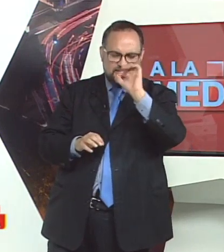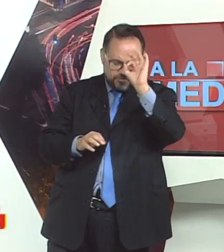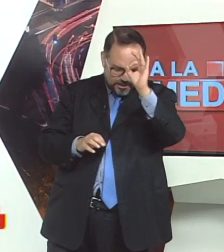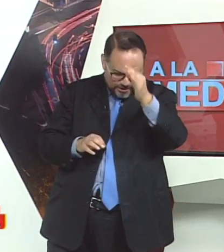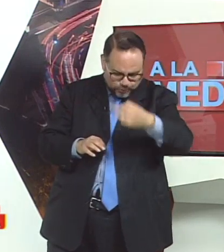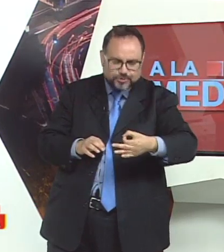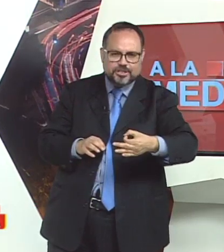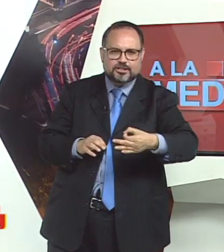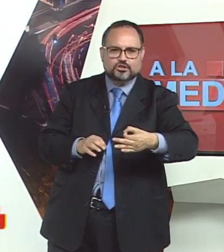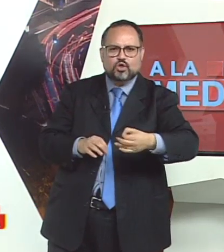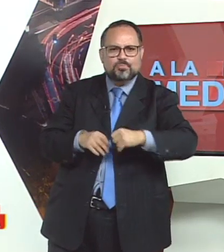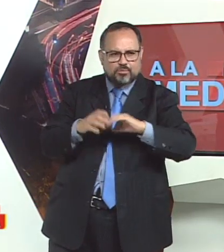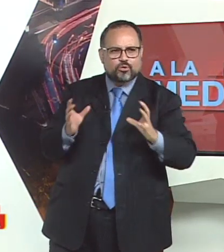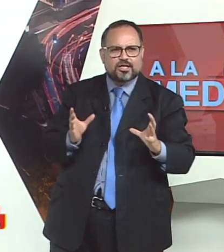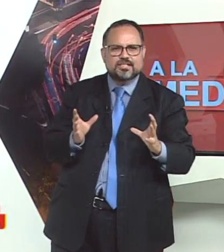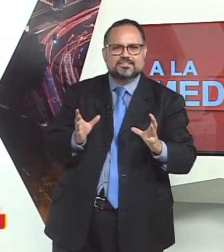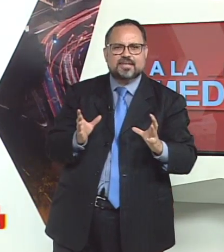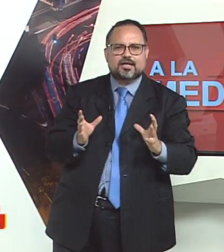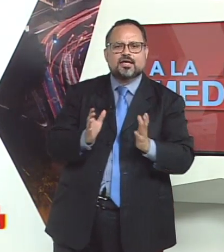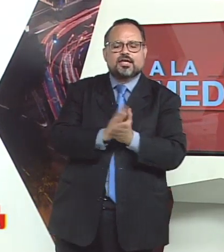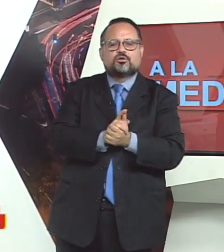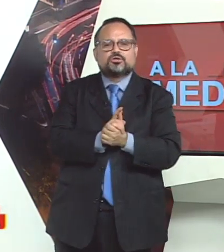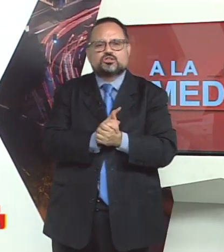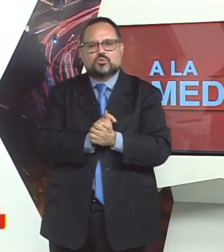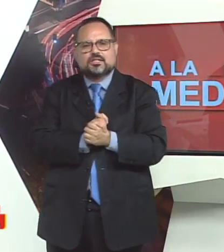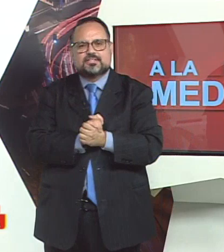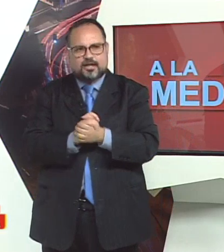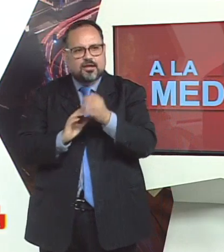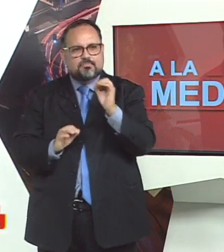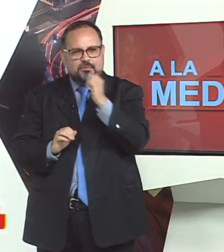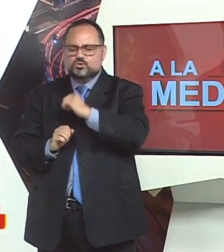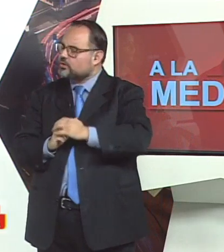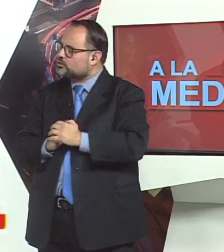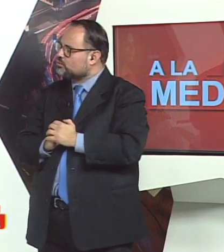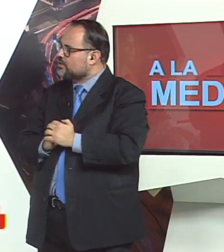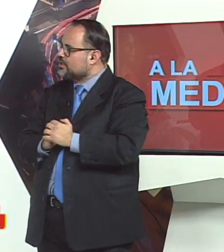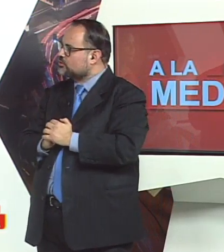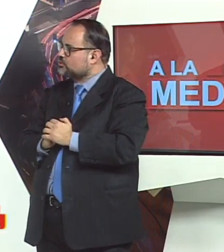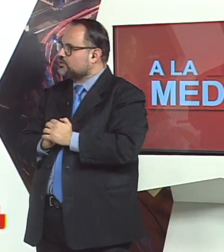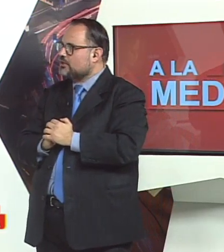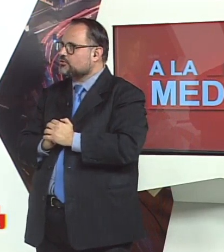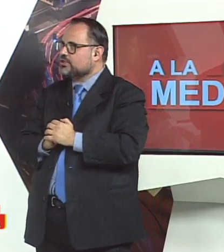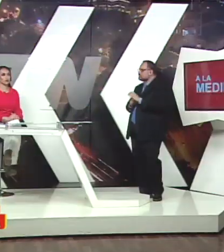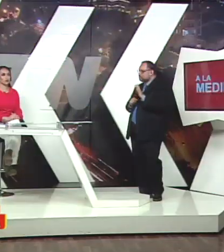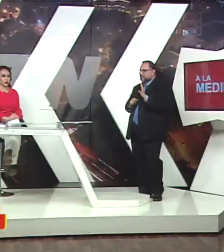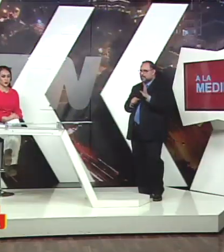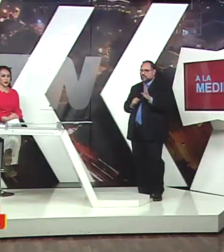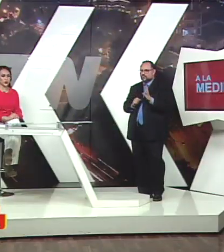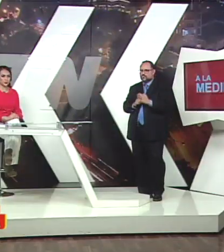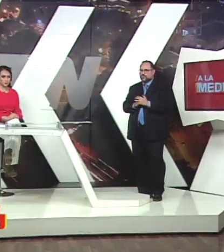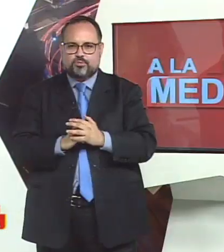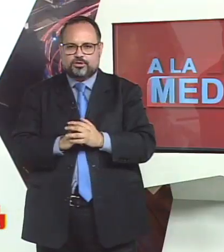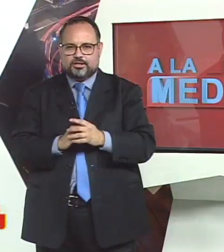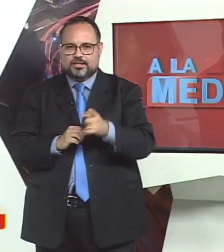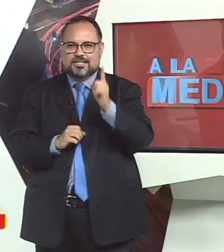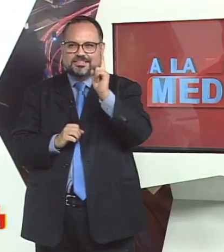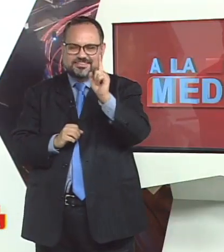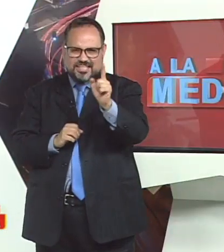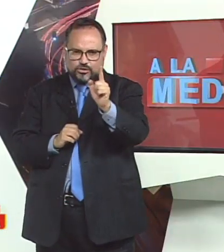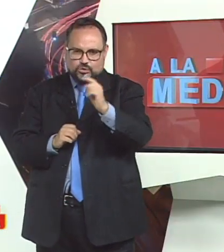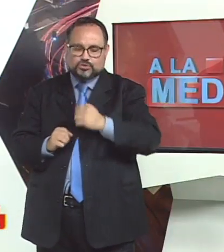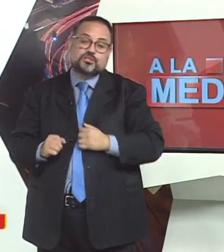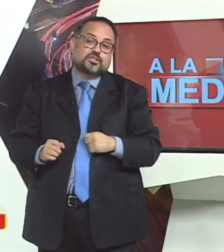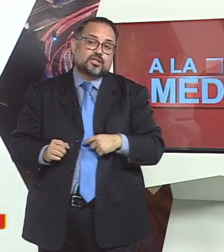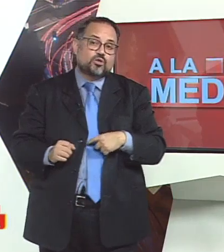parece si de manera sucinta, solo para poder iniciar y contextualizar. Vemos un resumen de estos datos, Andy, porque esto es muy importante.